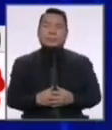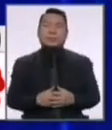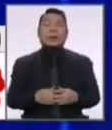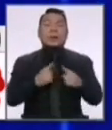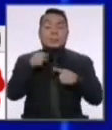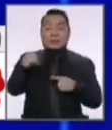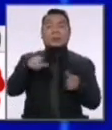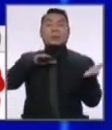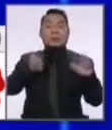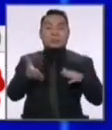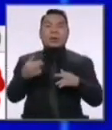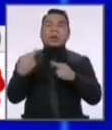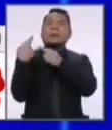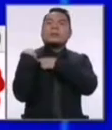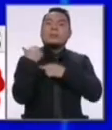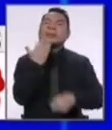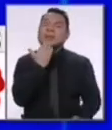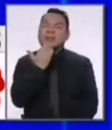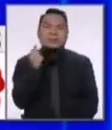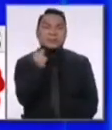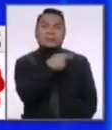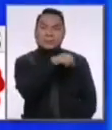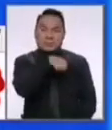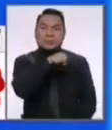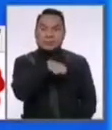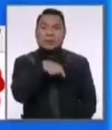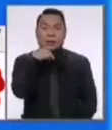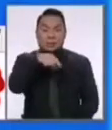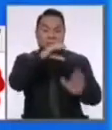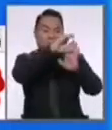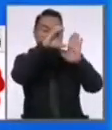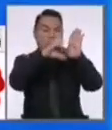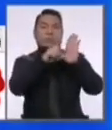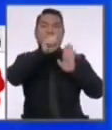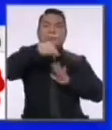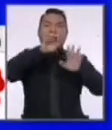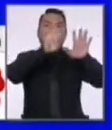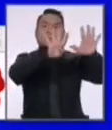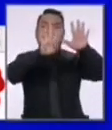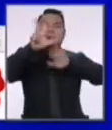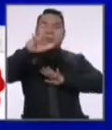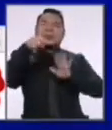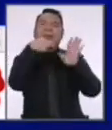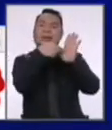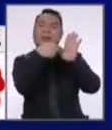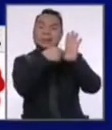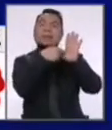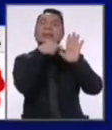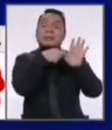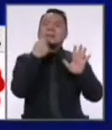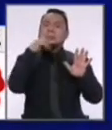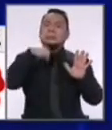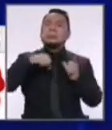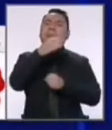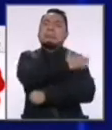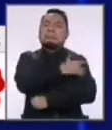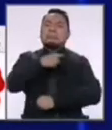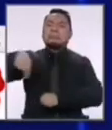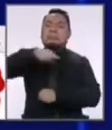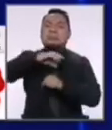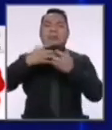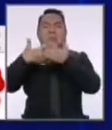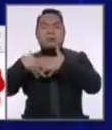Pero estas muertes tienen responsables. Esta constitución del 93 permite y ampara que los abusos de los